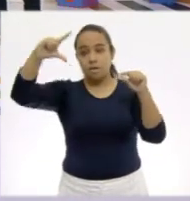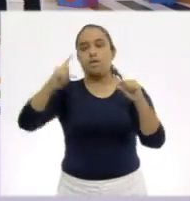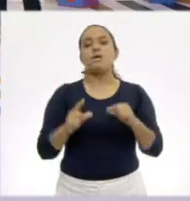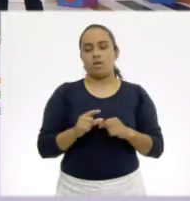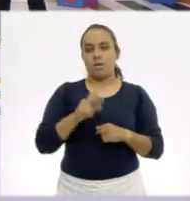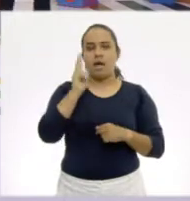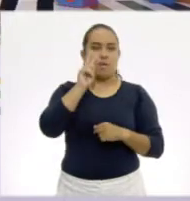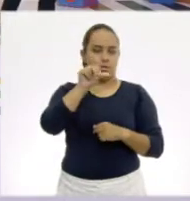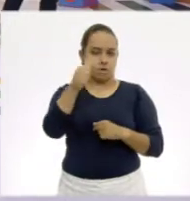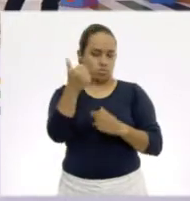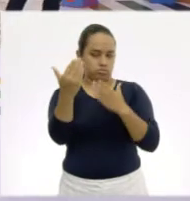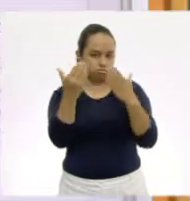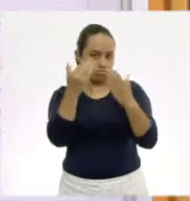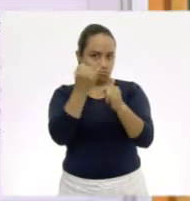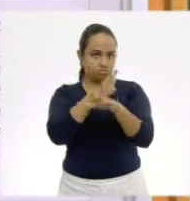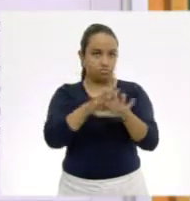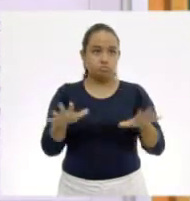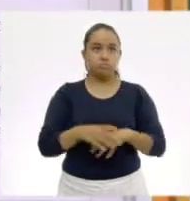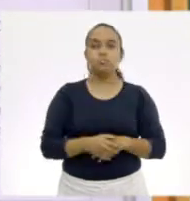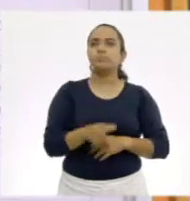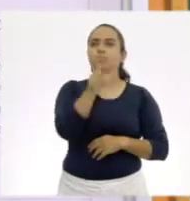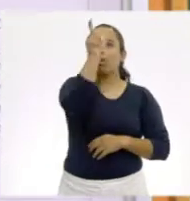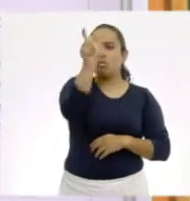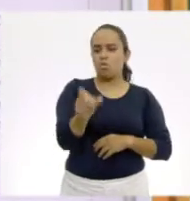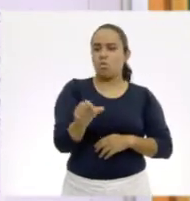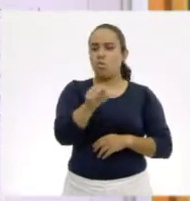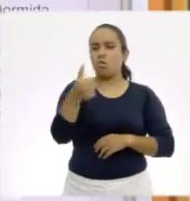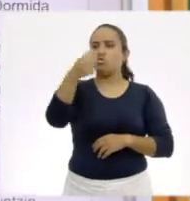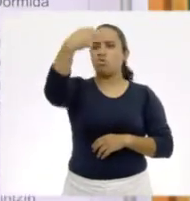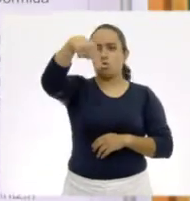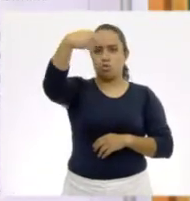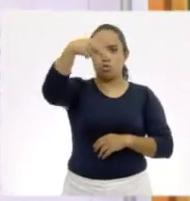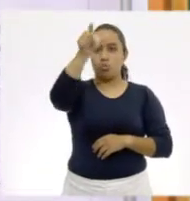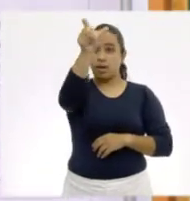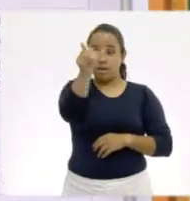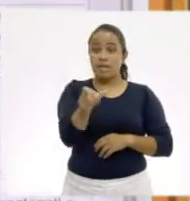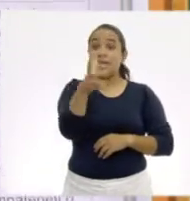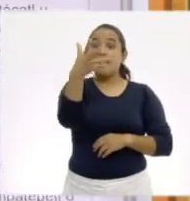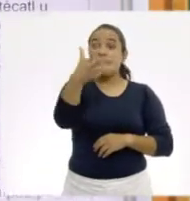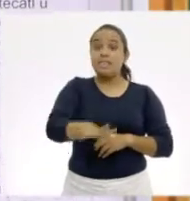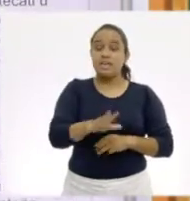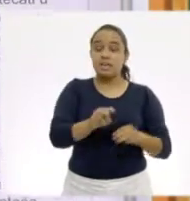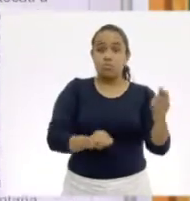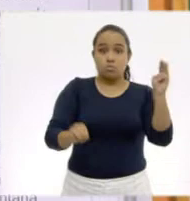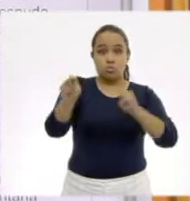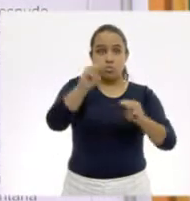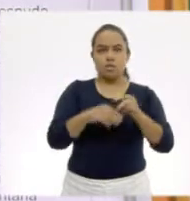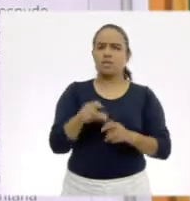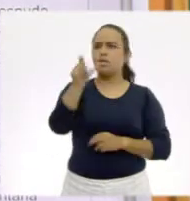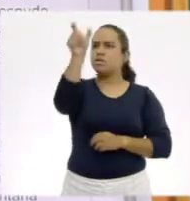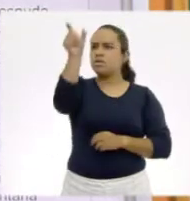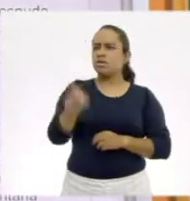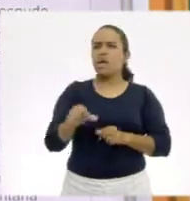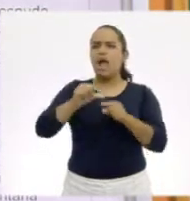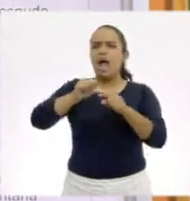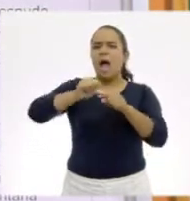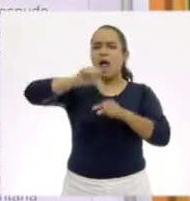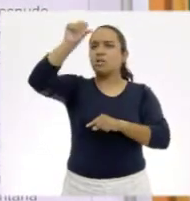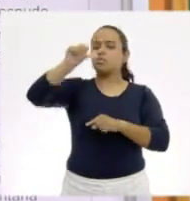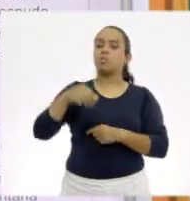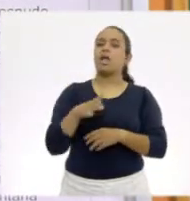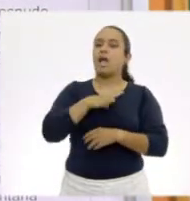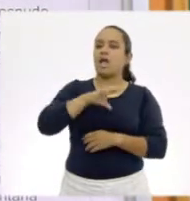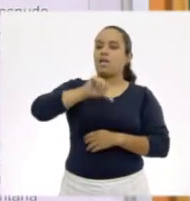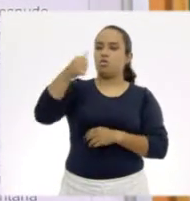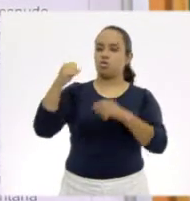con la otra información. Tengo nombre de diez montañas, su altura y otra vez viene la M